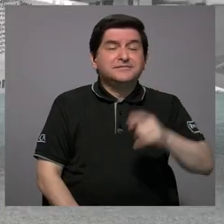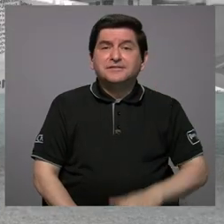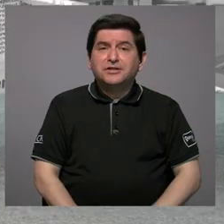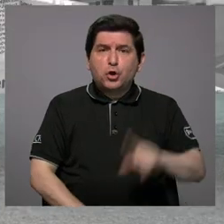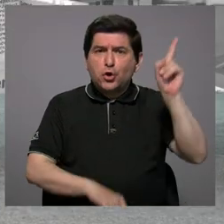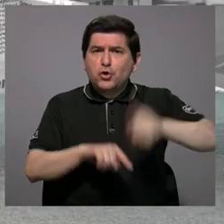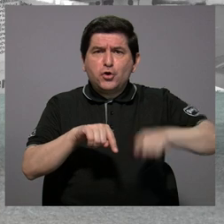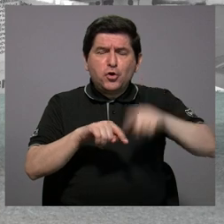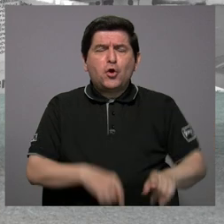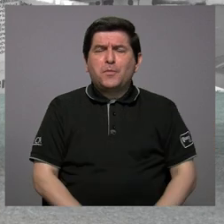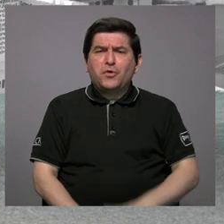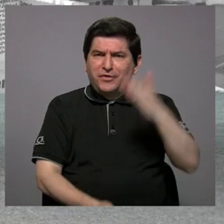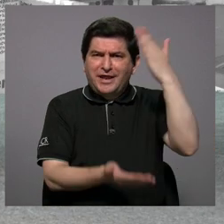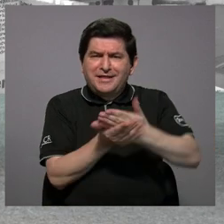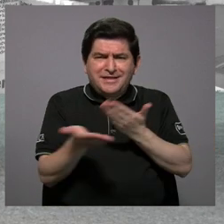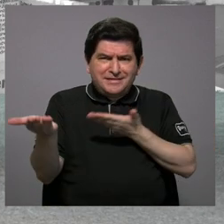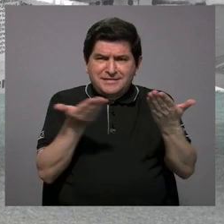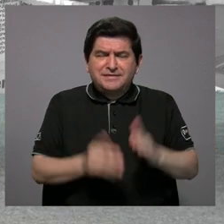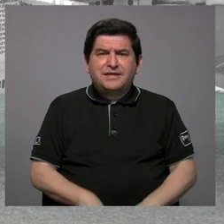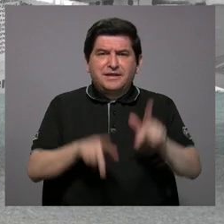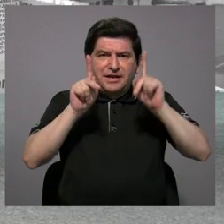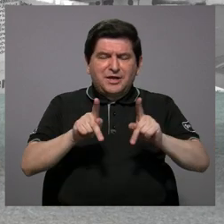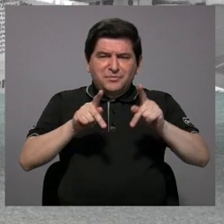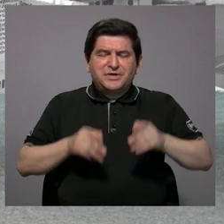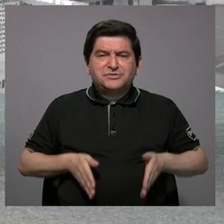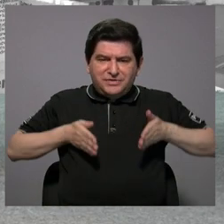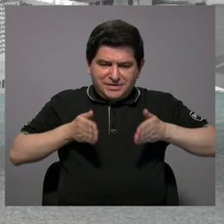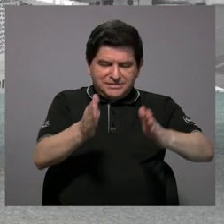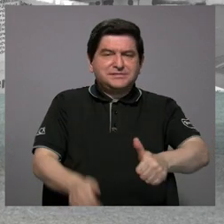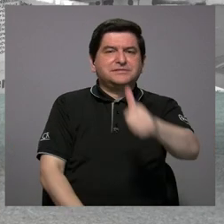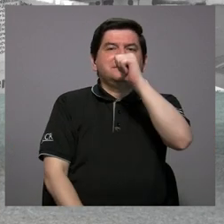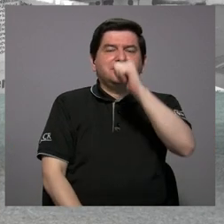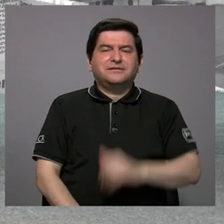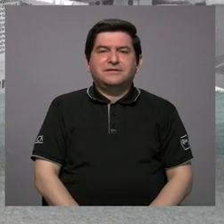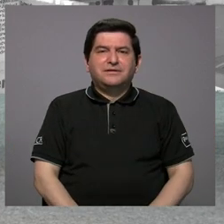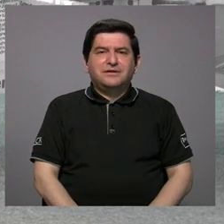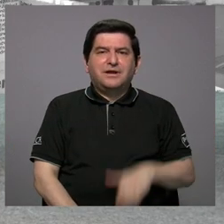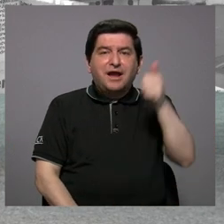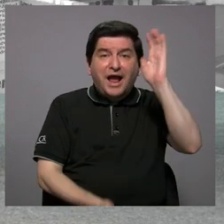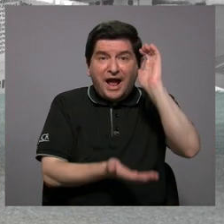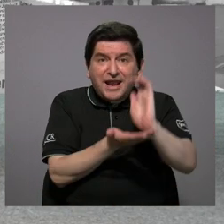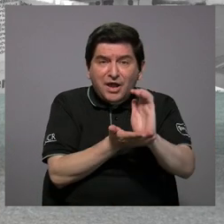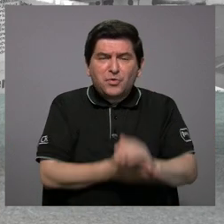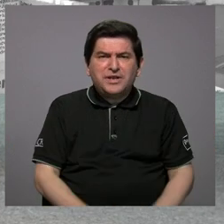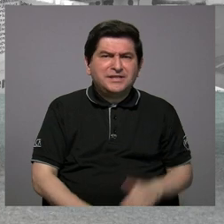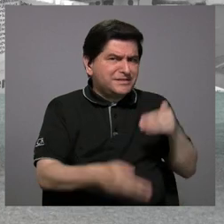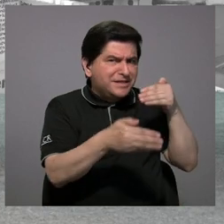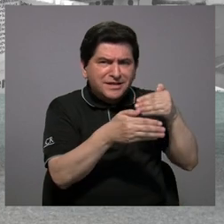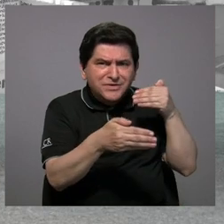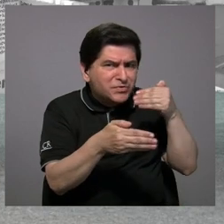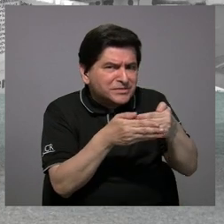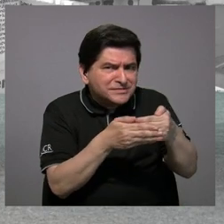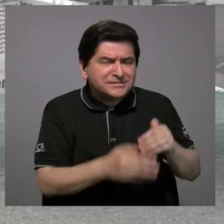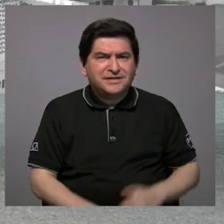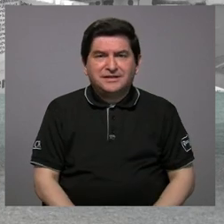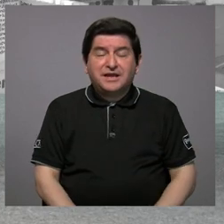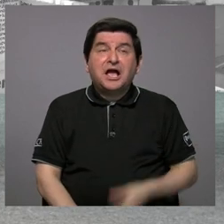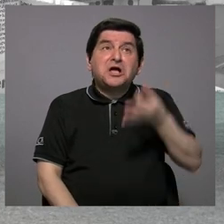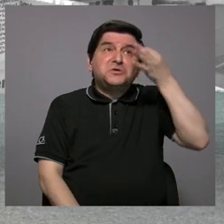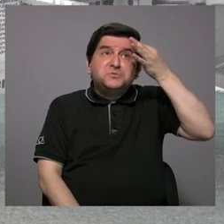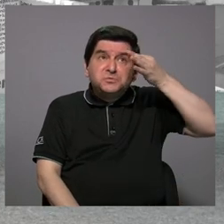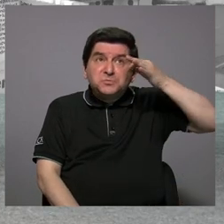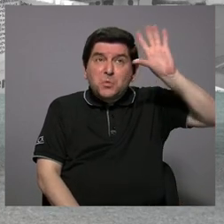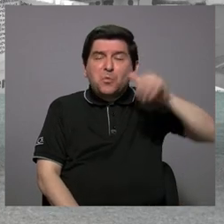no podemos cerrar el grifo a los que están en la ruta del agua. Y a la juelita no se acerca a la ruta del agua. Y supuestamente